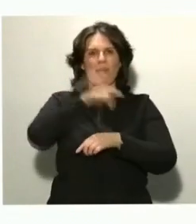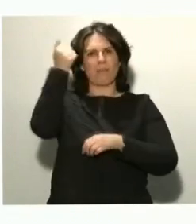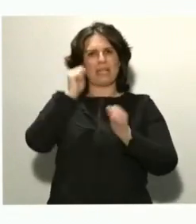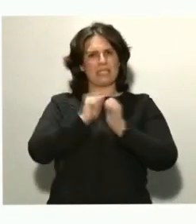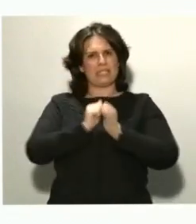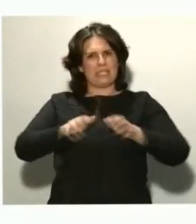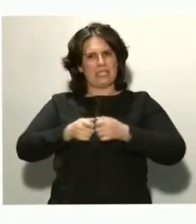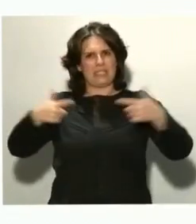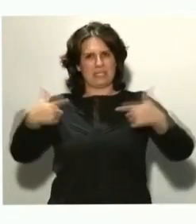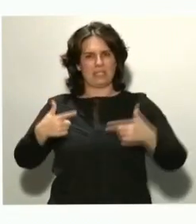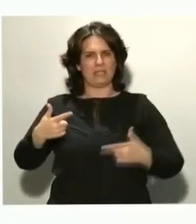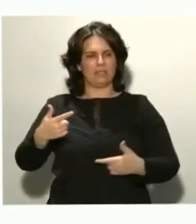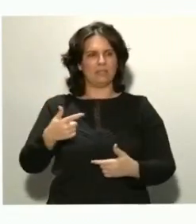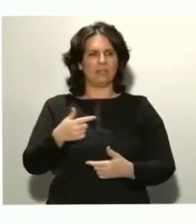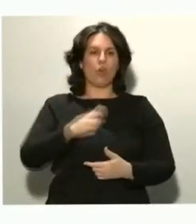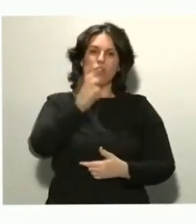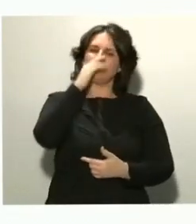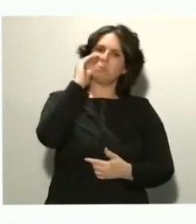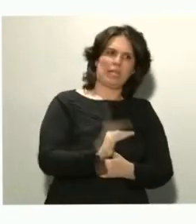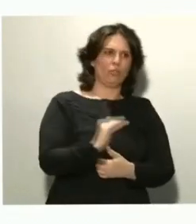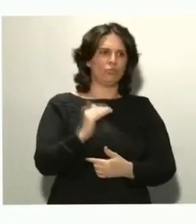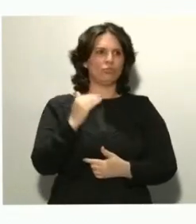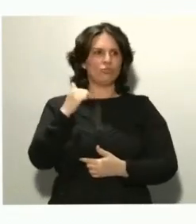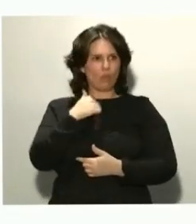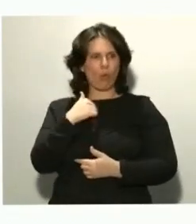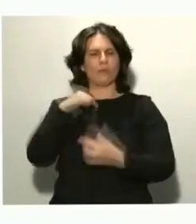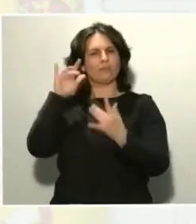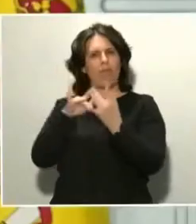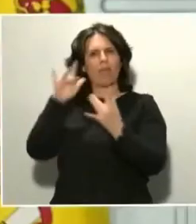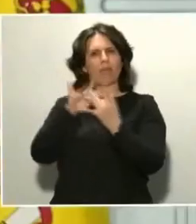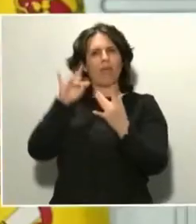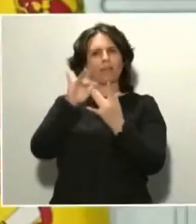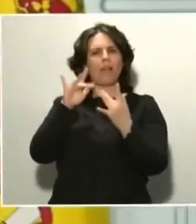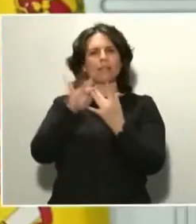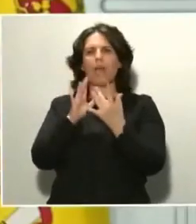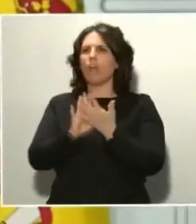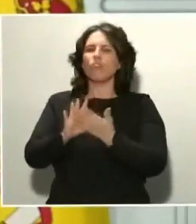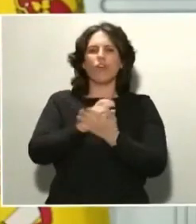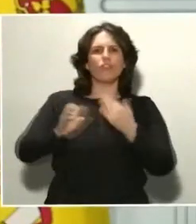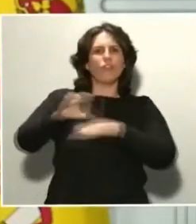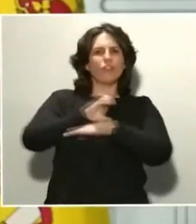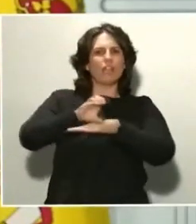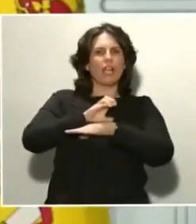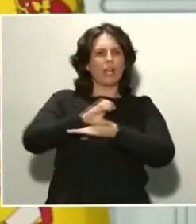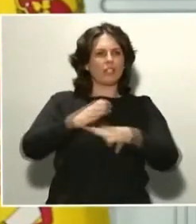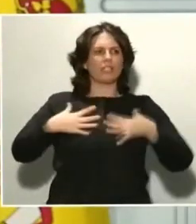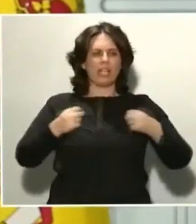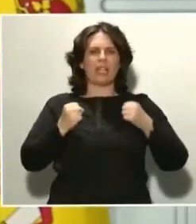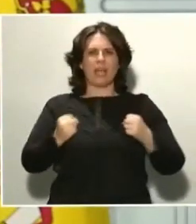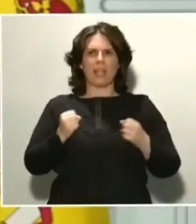permanente con todos los consejeros y consejeras de sanidad de las comunidades autónomas y, en especial,